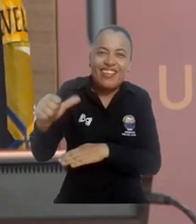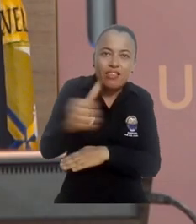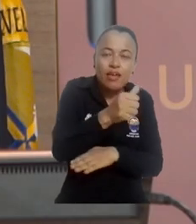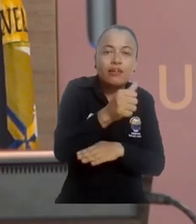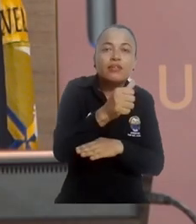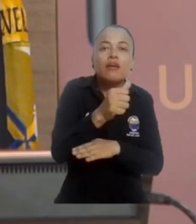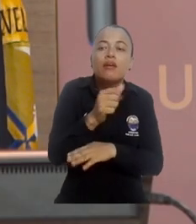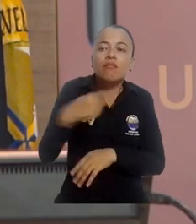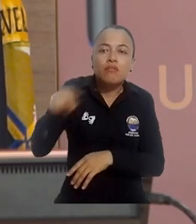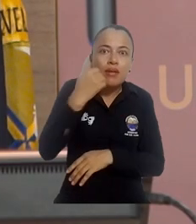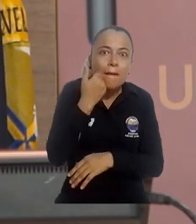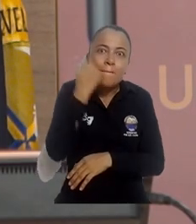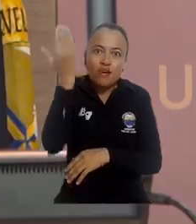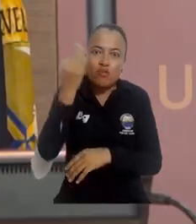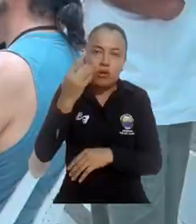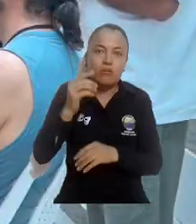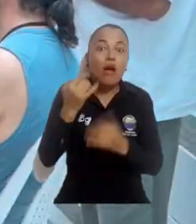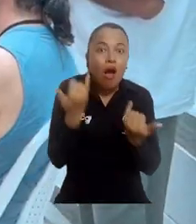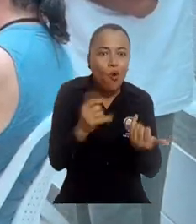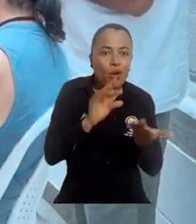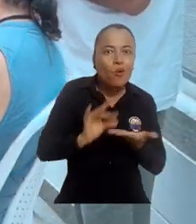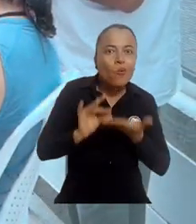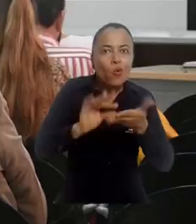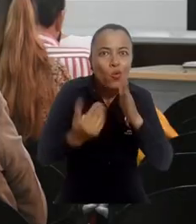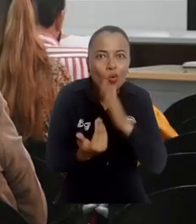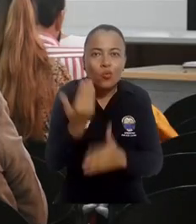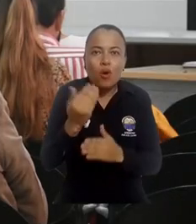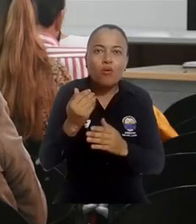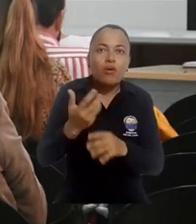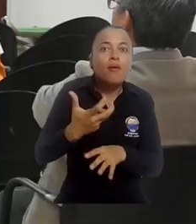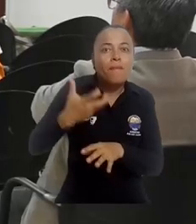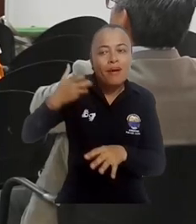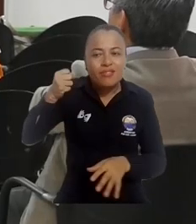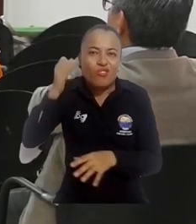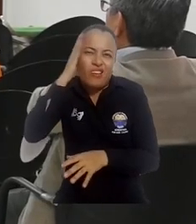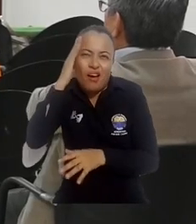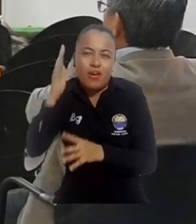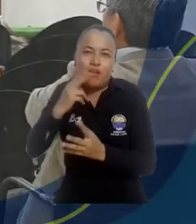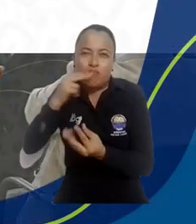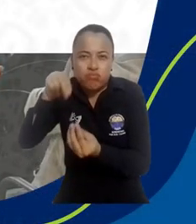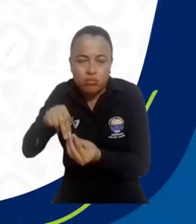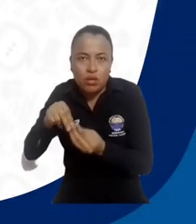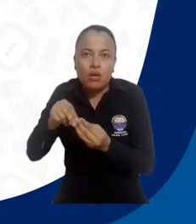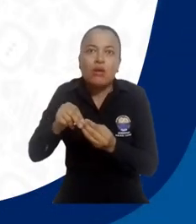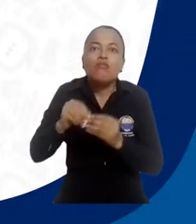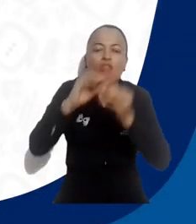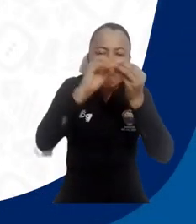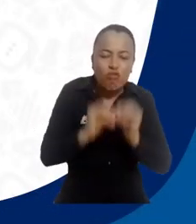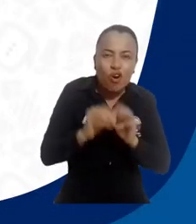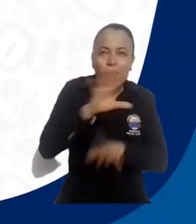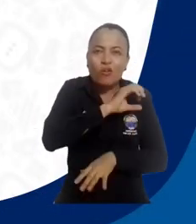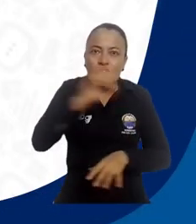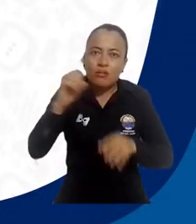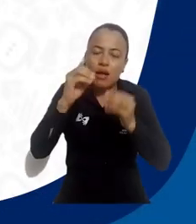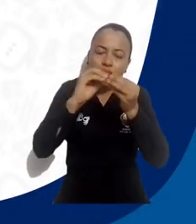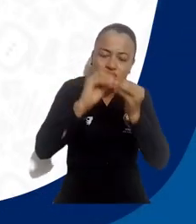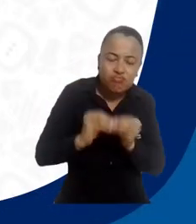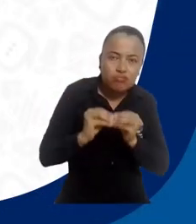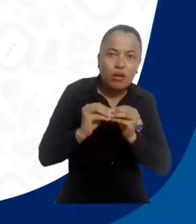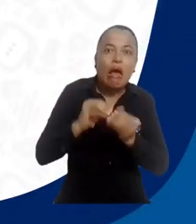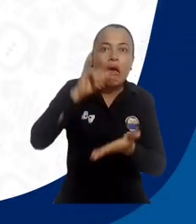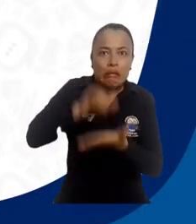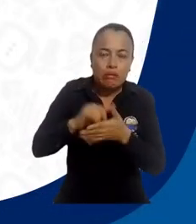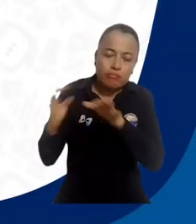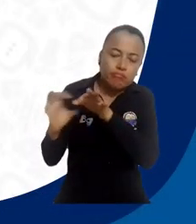un nuevo modelo de hacer ciencia que integra los saberes ancestrales con las formas occidentales de hacerlo. Aún más incluyente